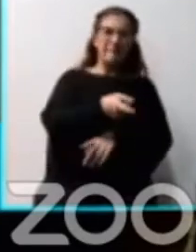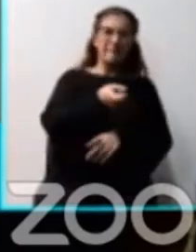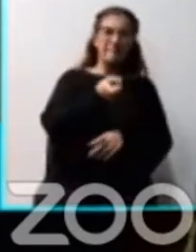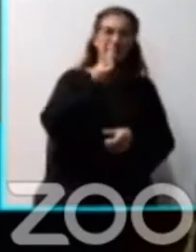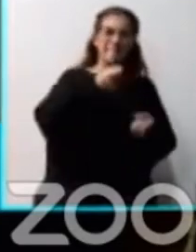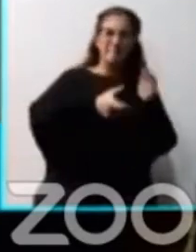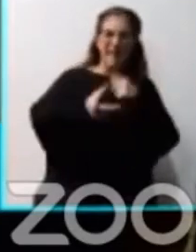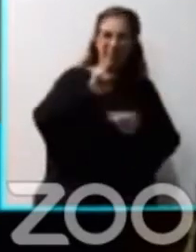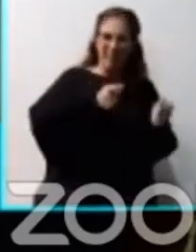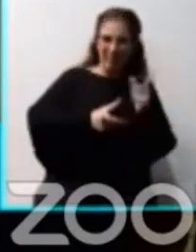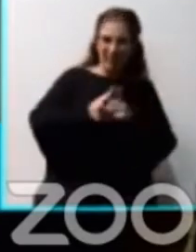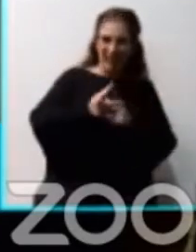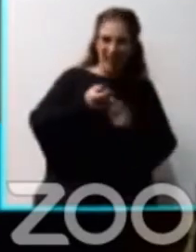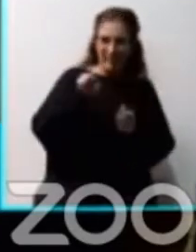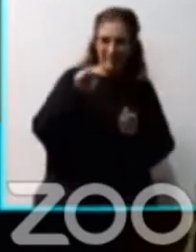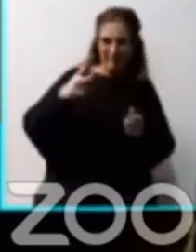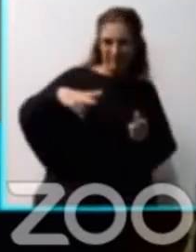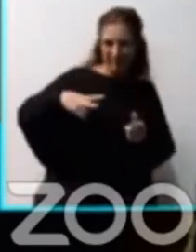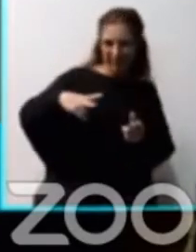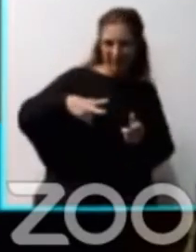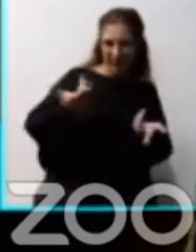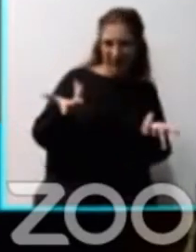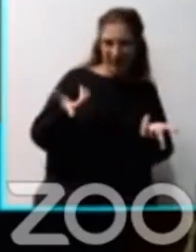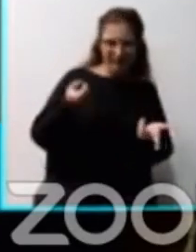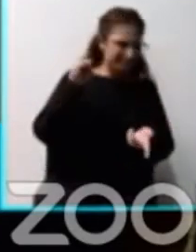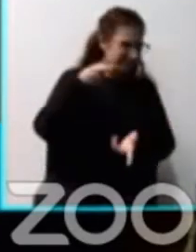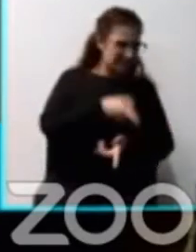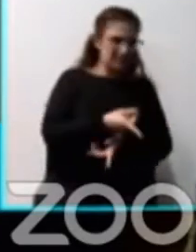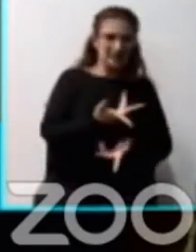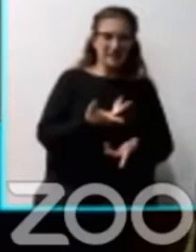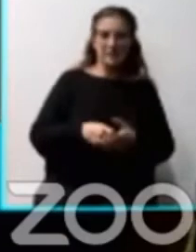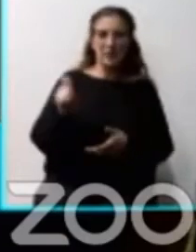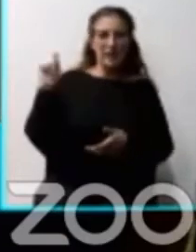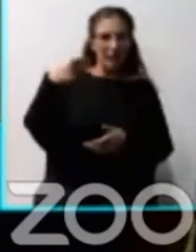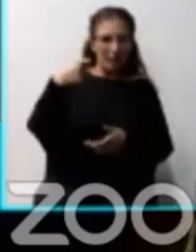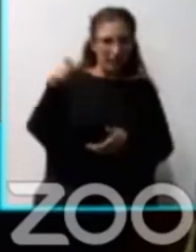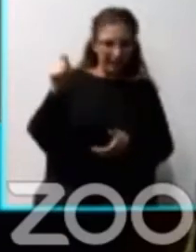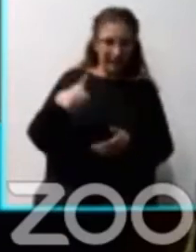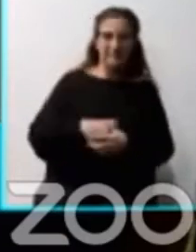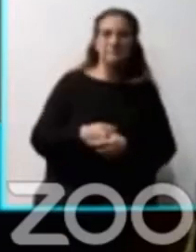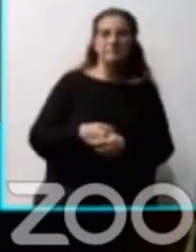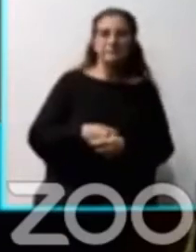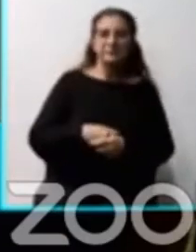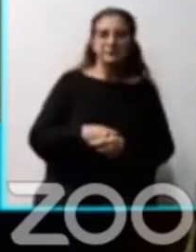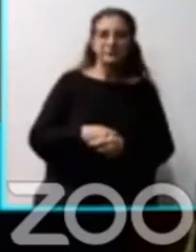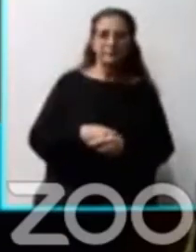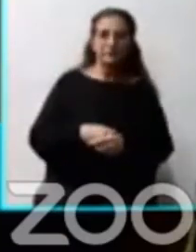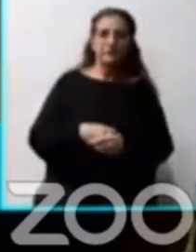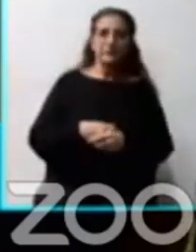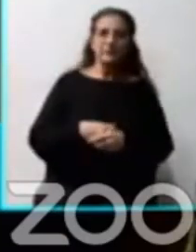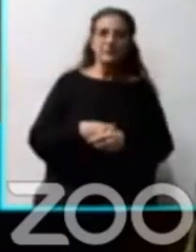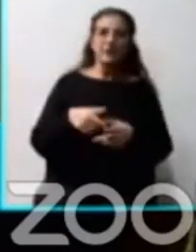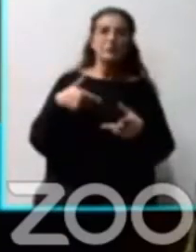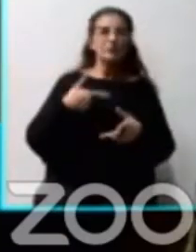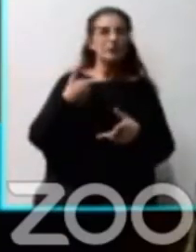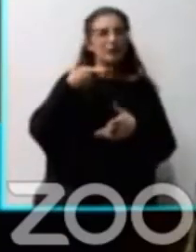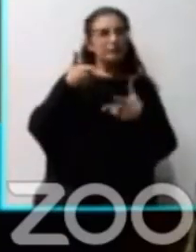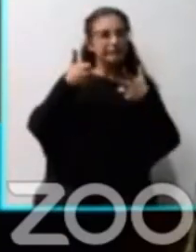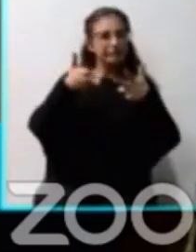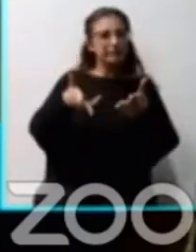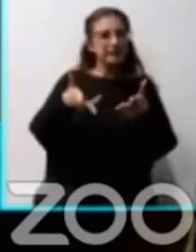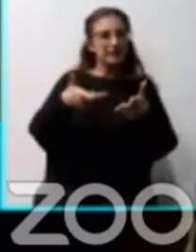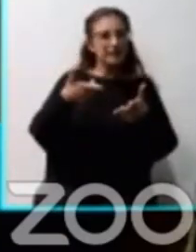espacio público, la dolarización, como les decía, del mercado inmobiliario. Pero nosotros queremos ir hasta el final. Lo que